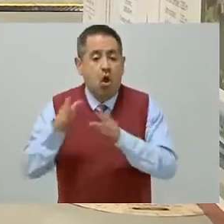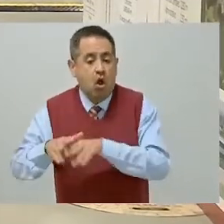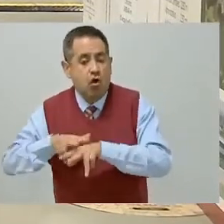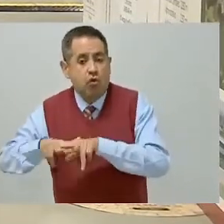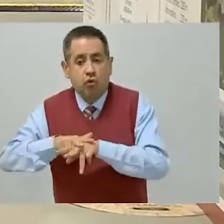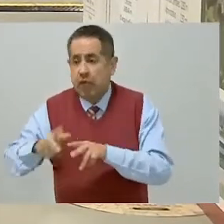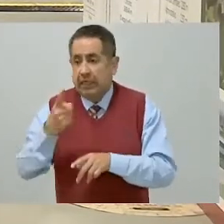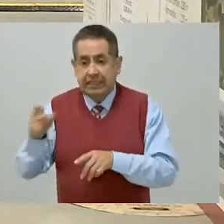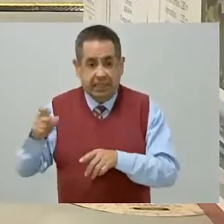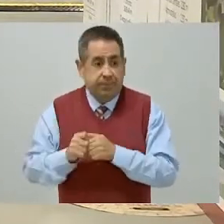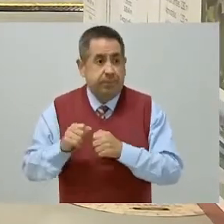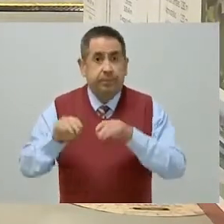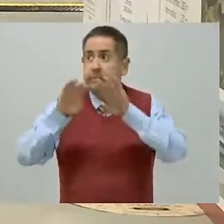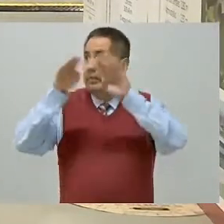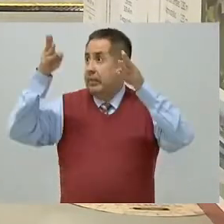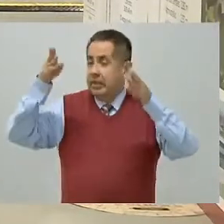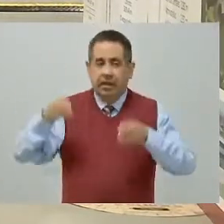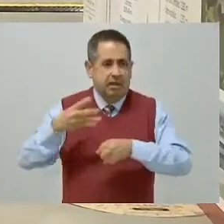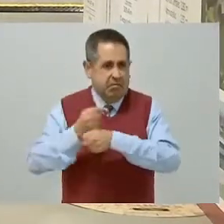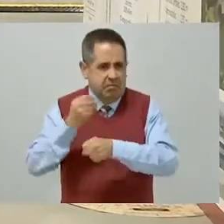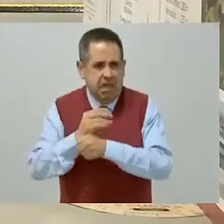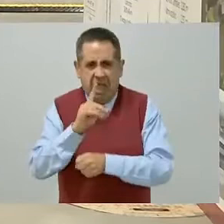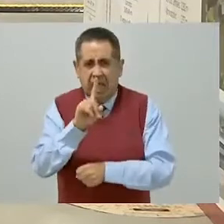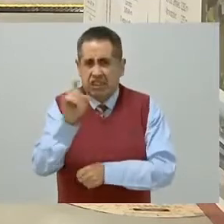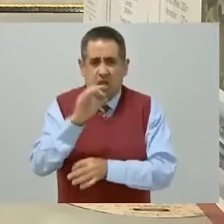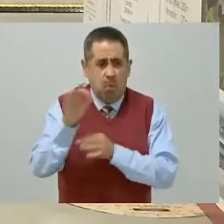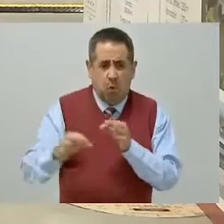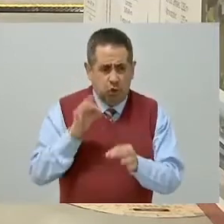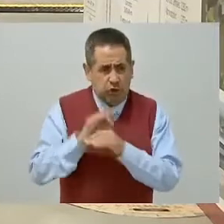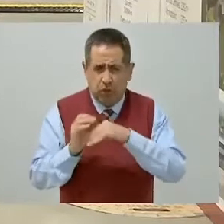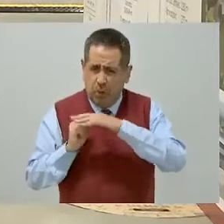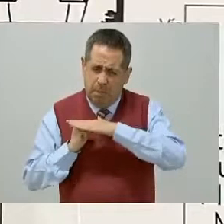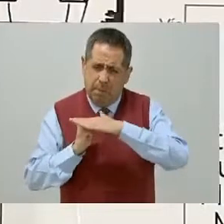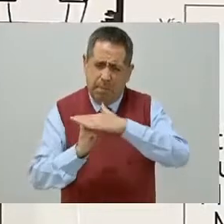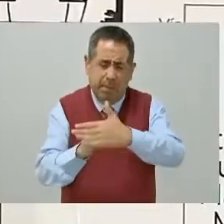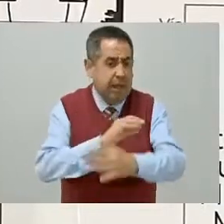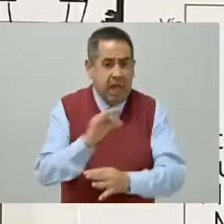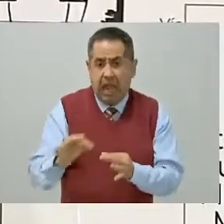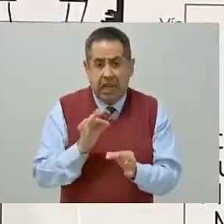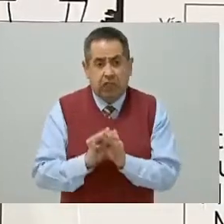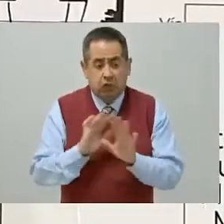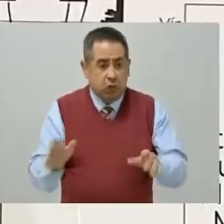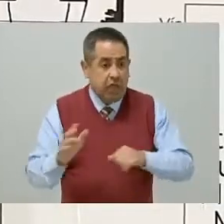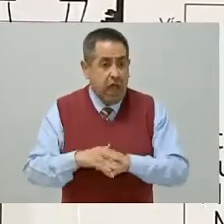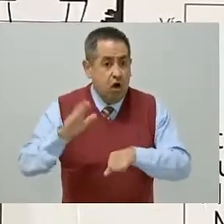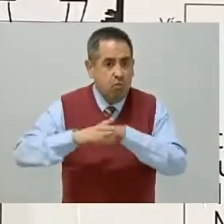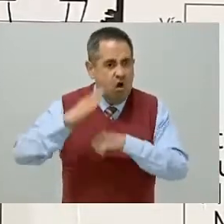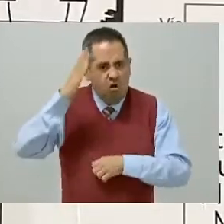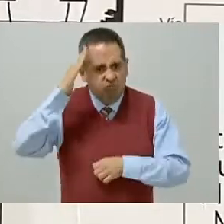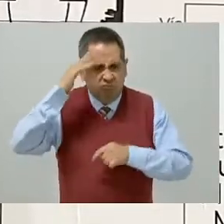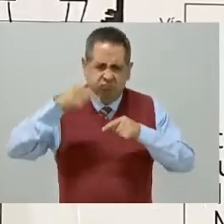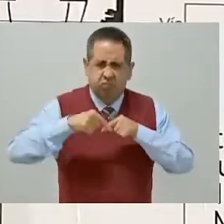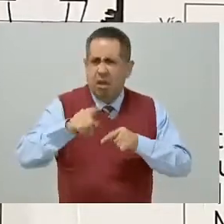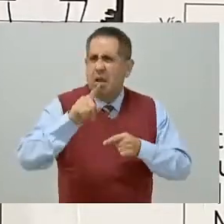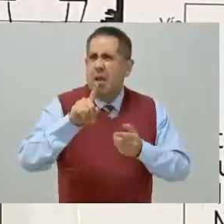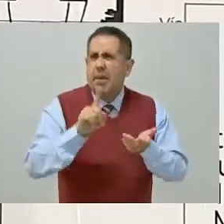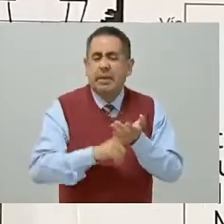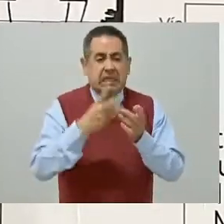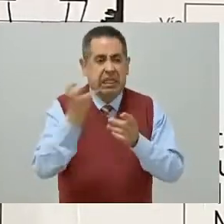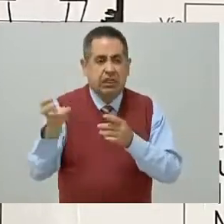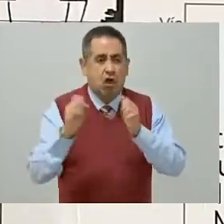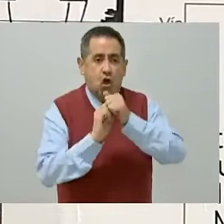traves prefabricadas, están el 100 por ciento fabricado, cabezales de 1.402 tenemos casi 1.300,